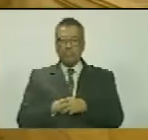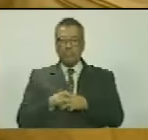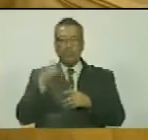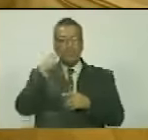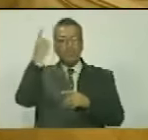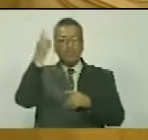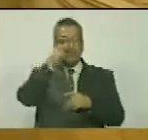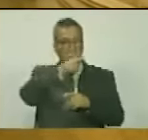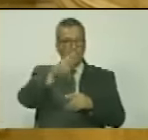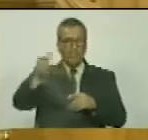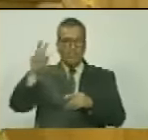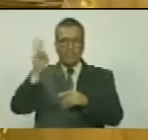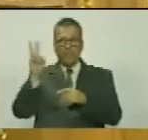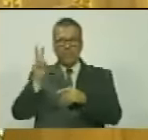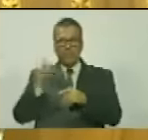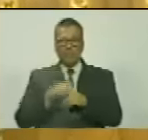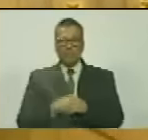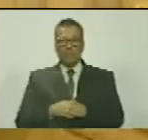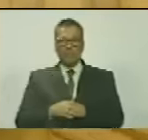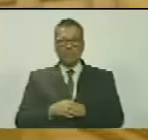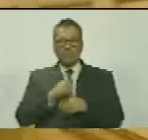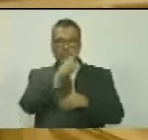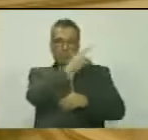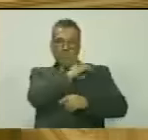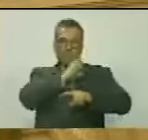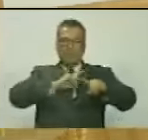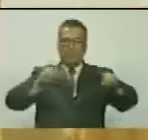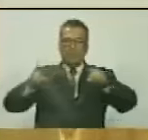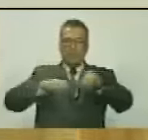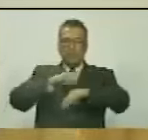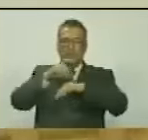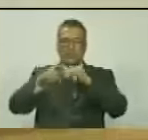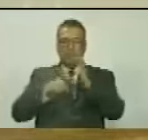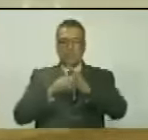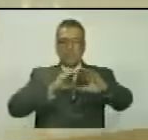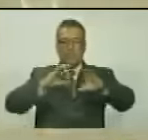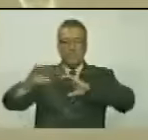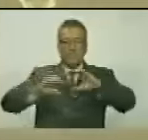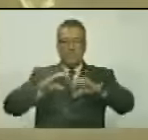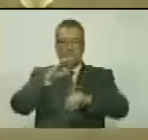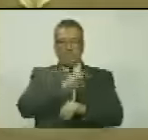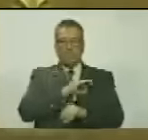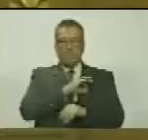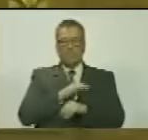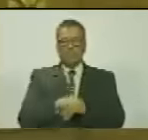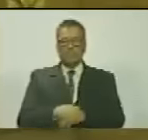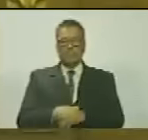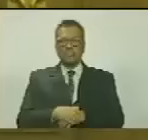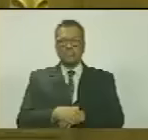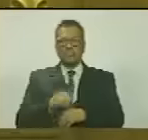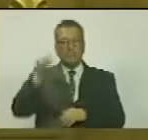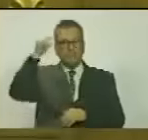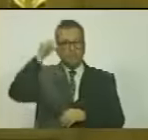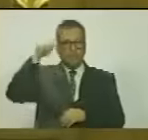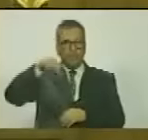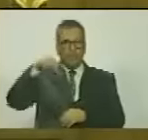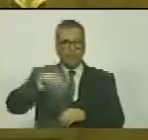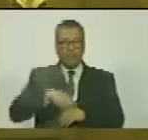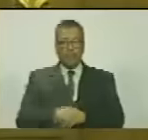Glorioso pueblo de Venezuela, directiva, plenaria, medios de comunicación. Hoy,